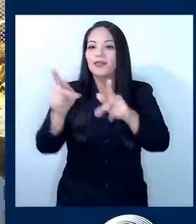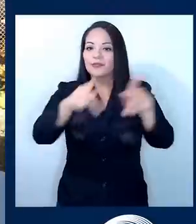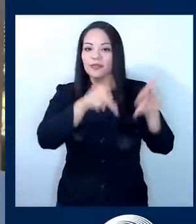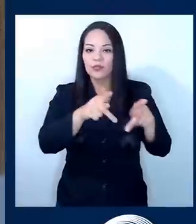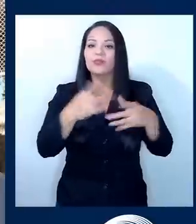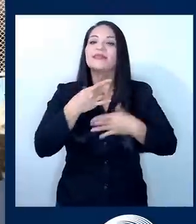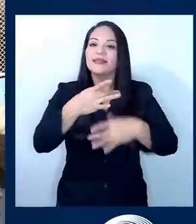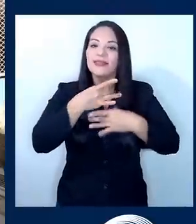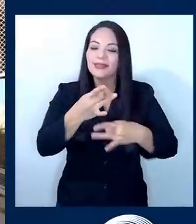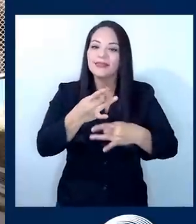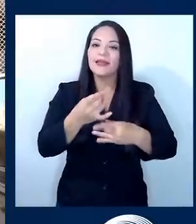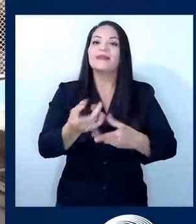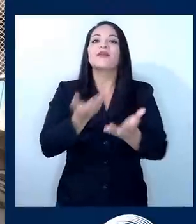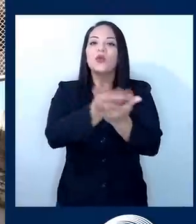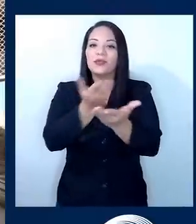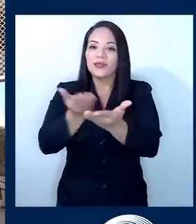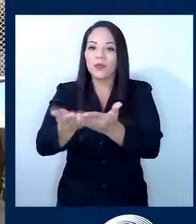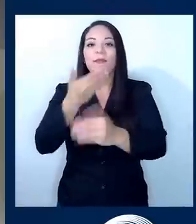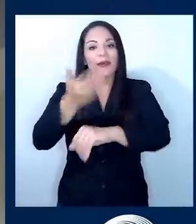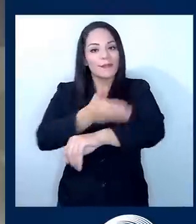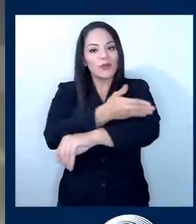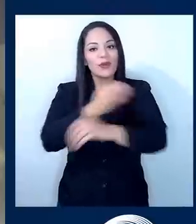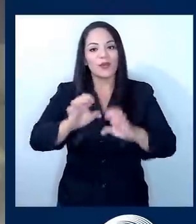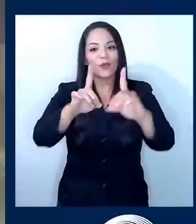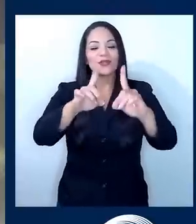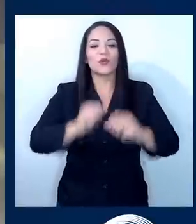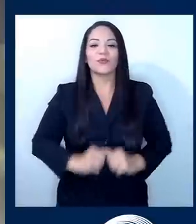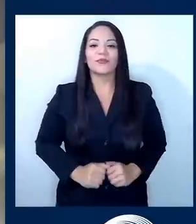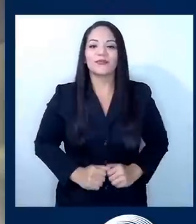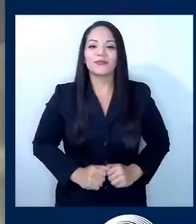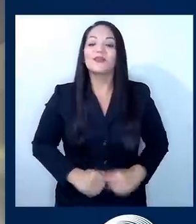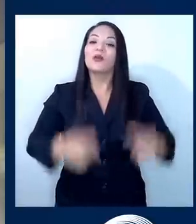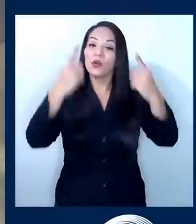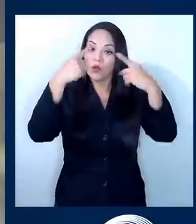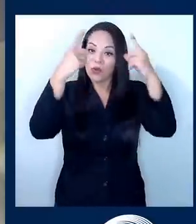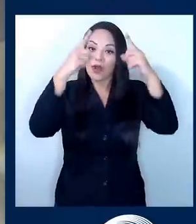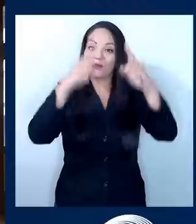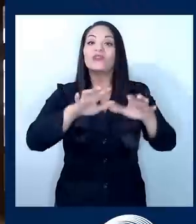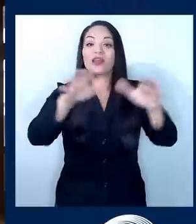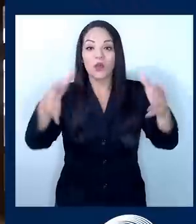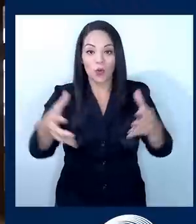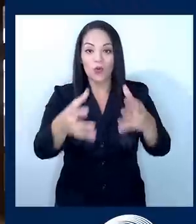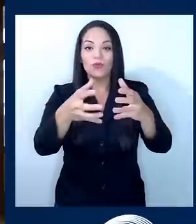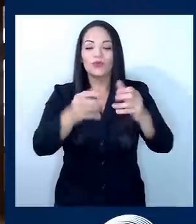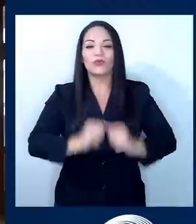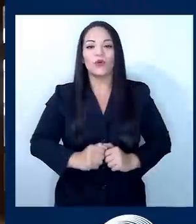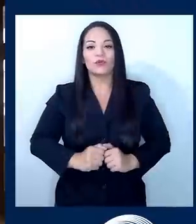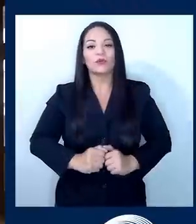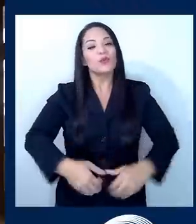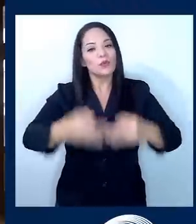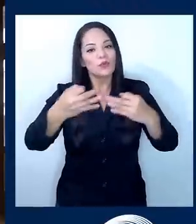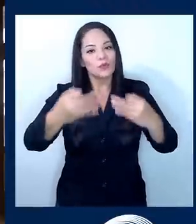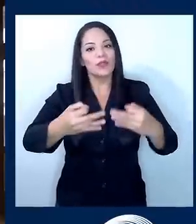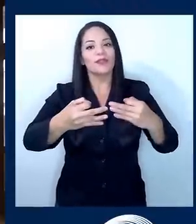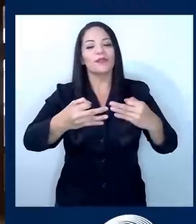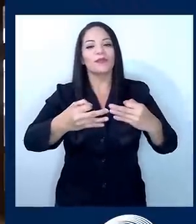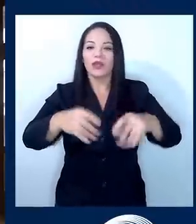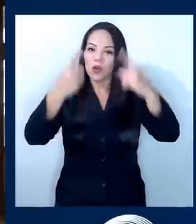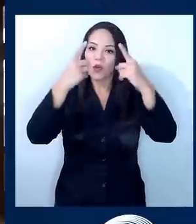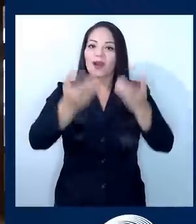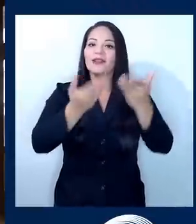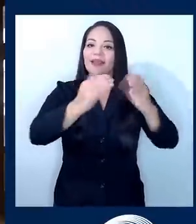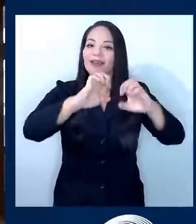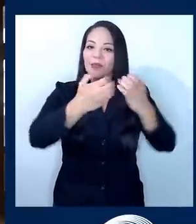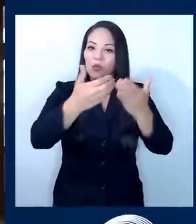tener un interés de contribuir con el mejoramiento de la educación. Y logramos en conjunto ya, contundente, equipar y